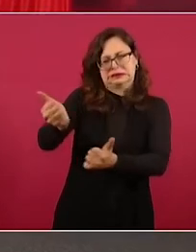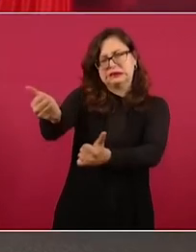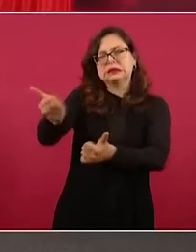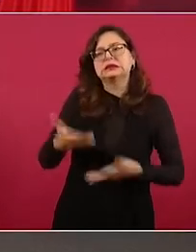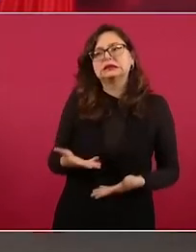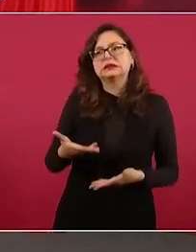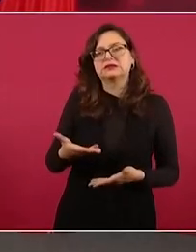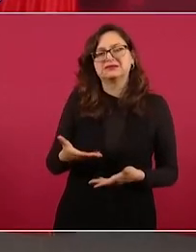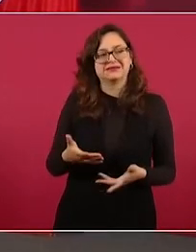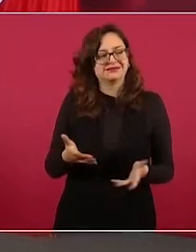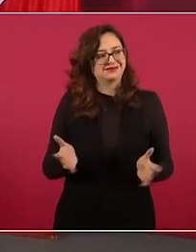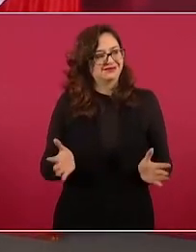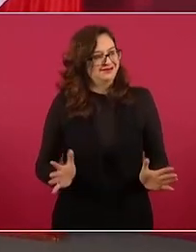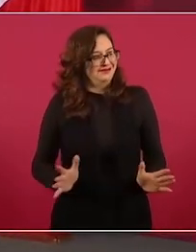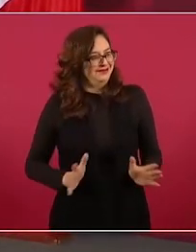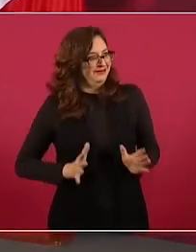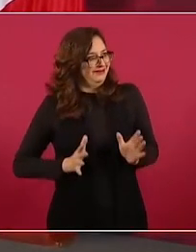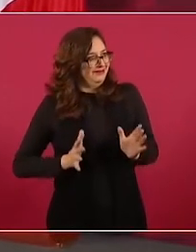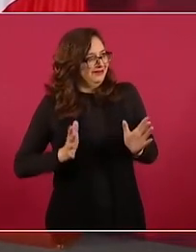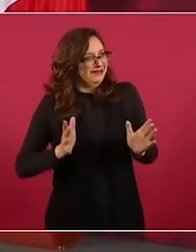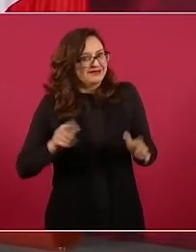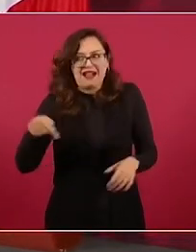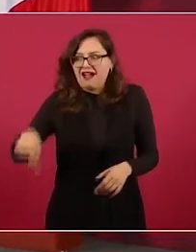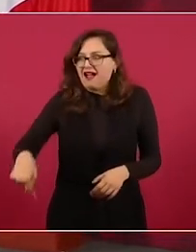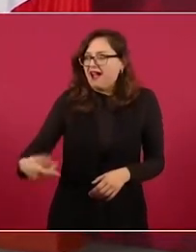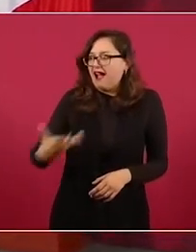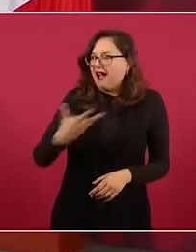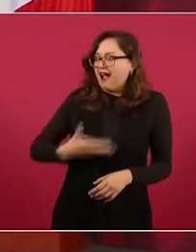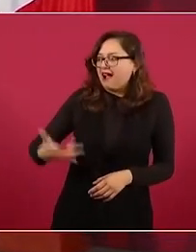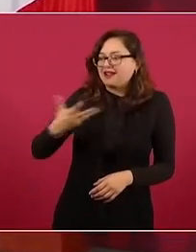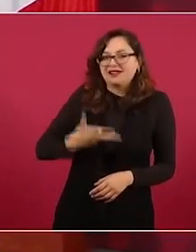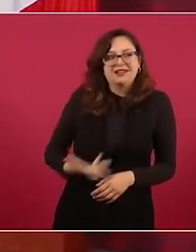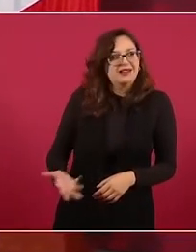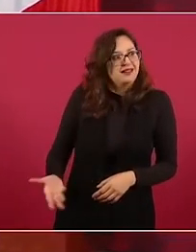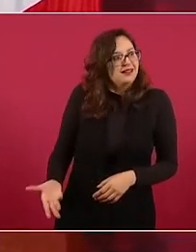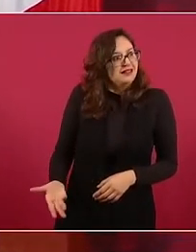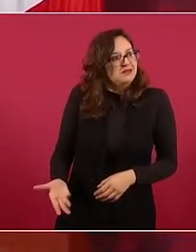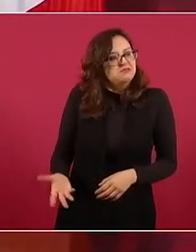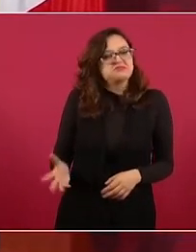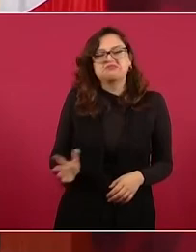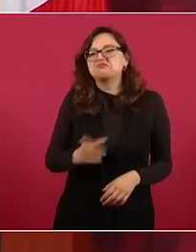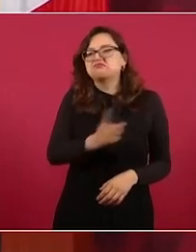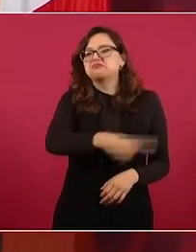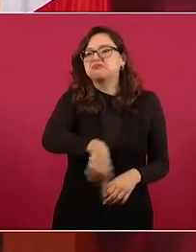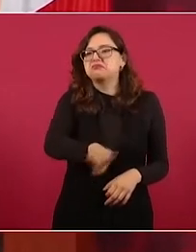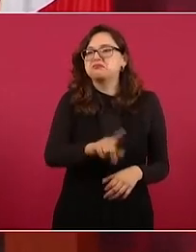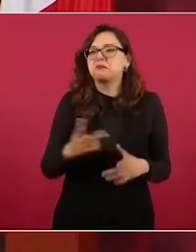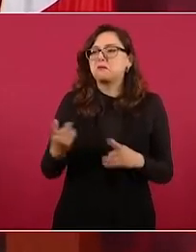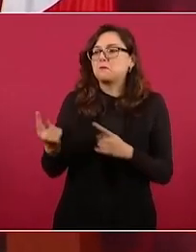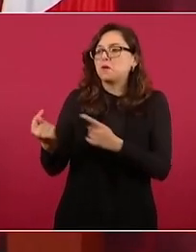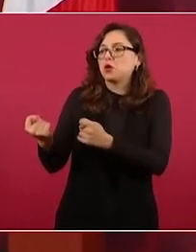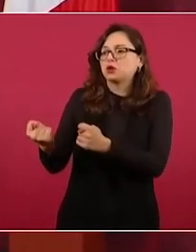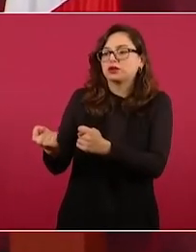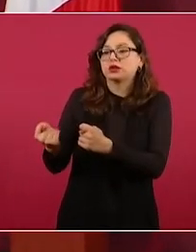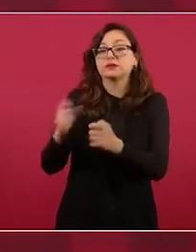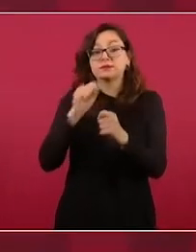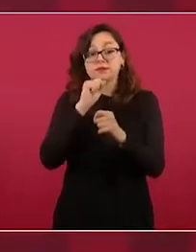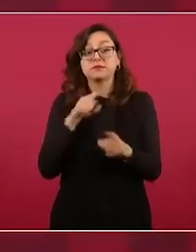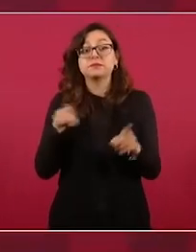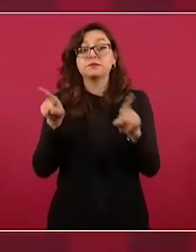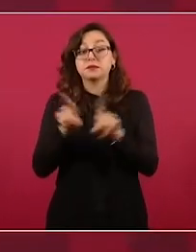La petroquímica la acabaron en el periodo neoliberal.